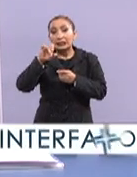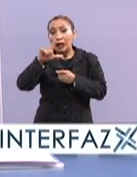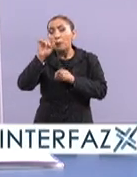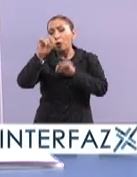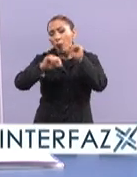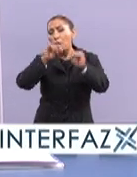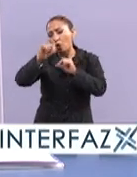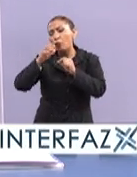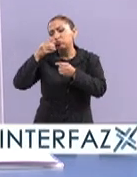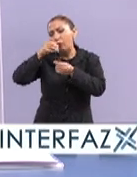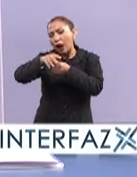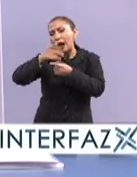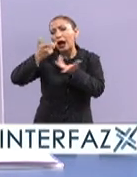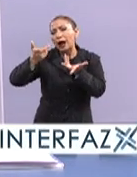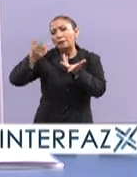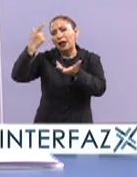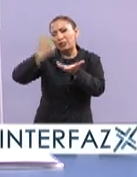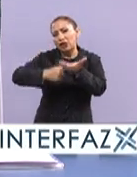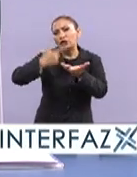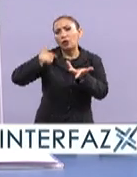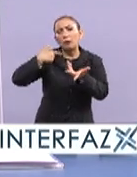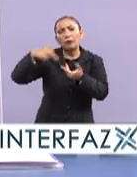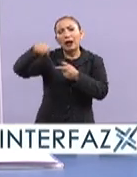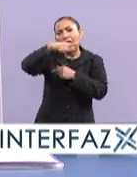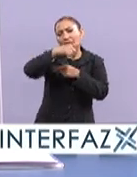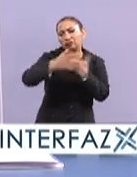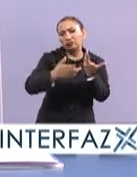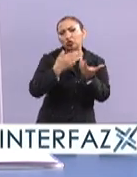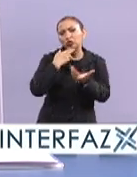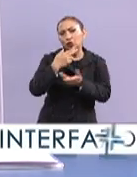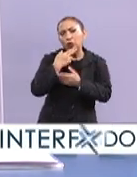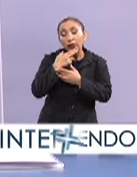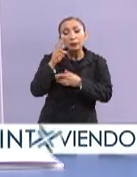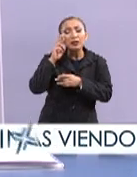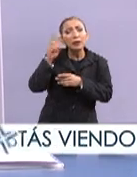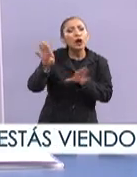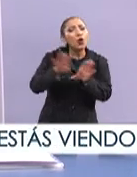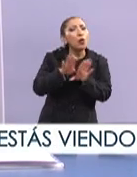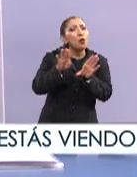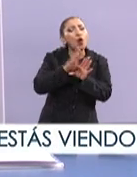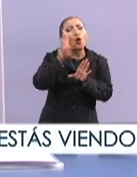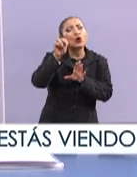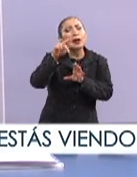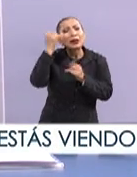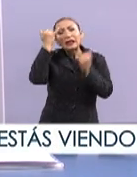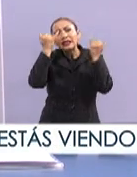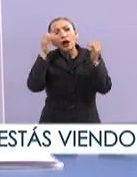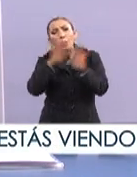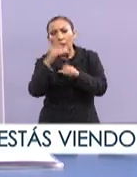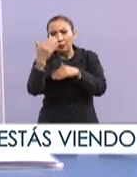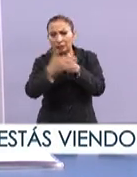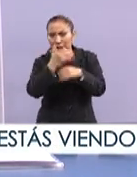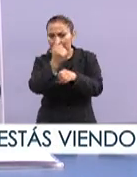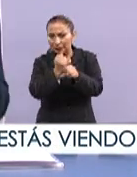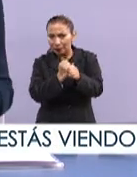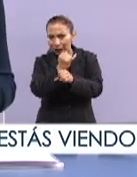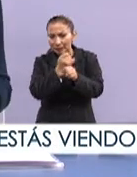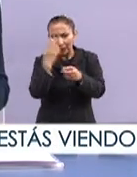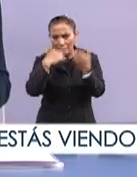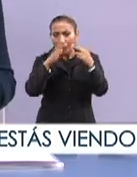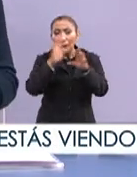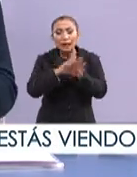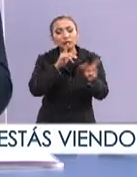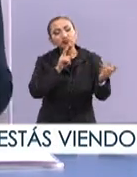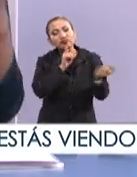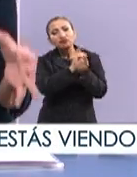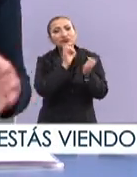a poco se van incorporando a las cadenas productivas, vamos a ver más detalles sobre cómo la UNAM los desarrolla en el siguiente reportaje y regresamos